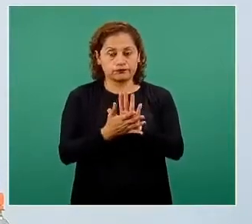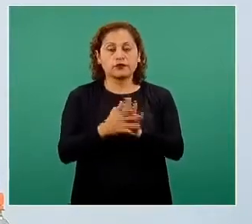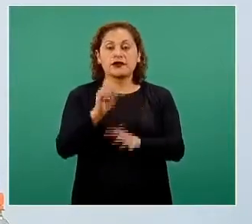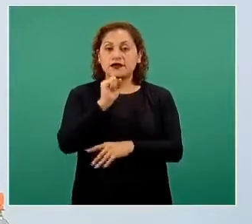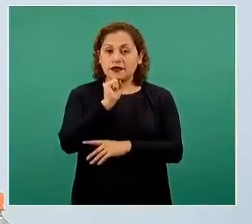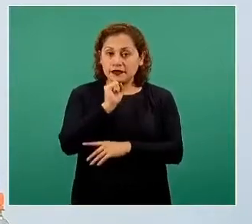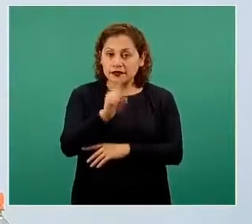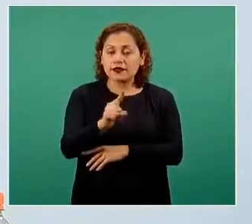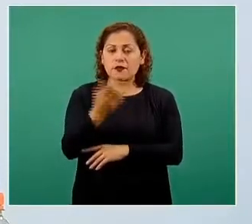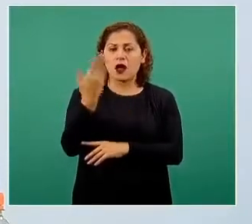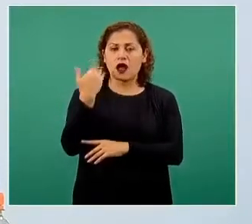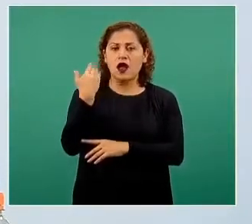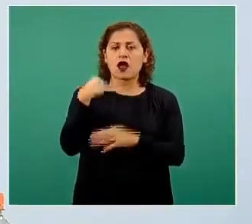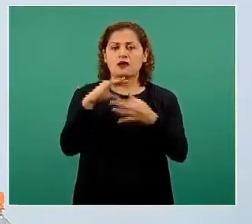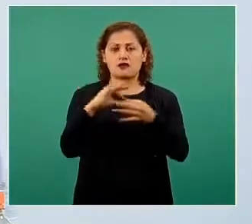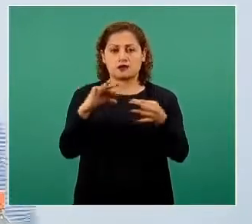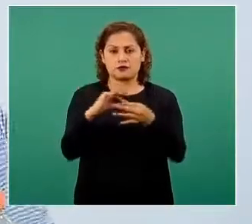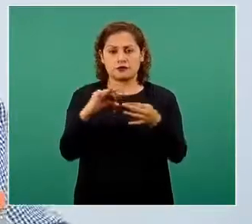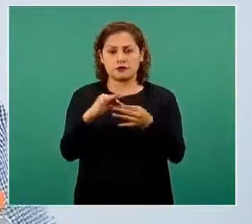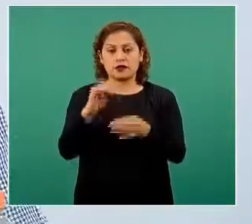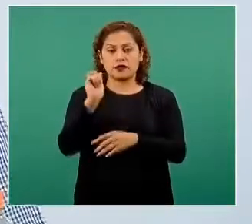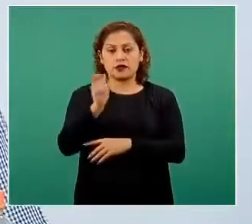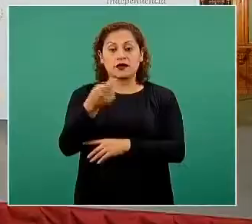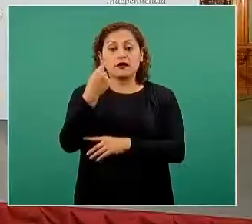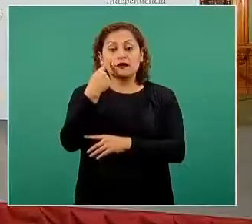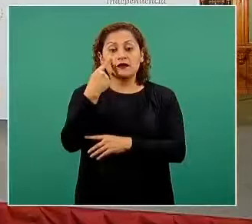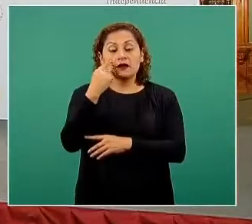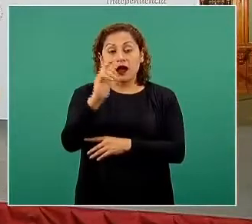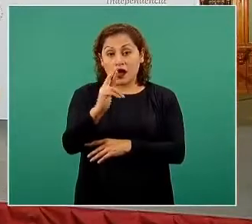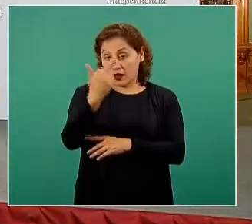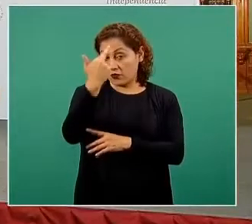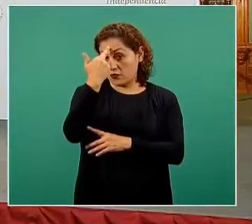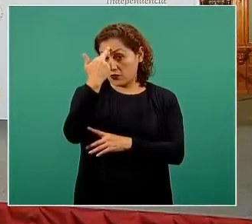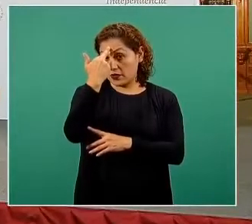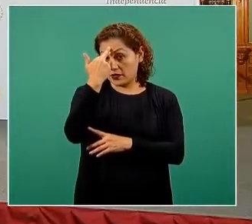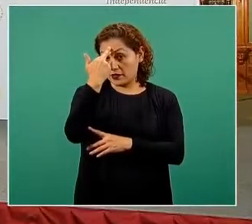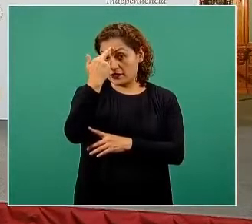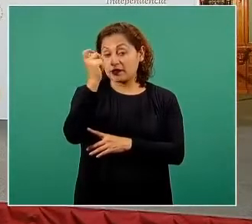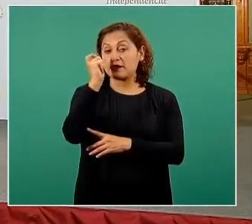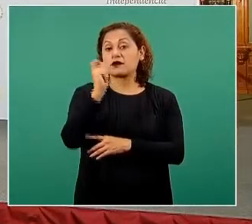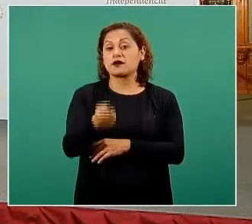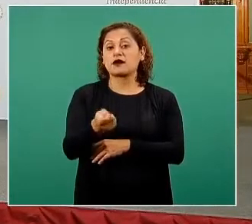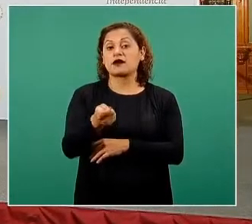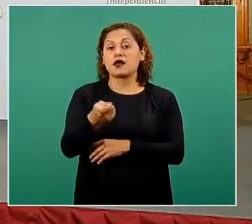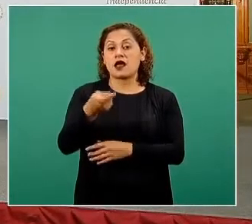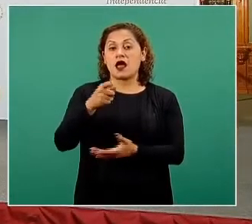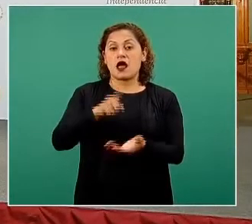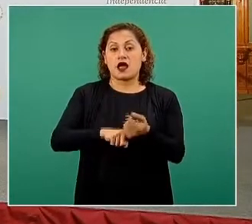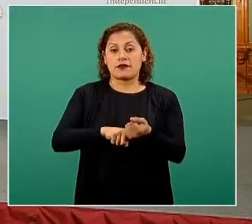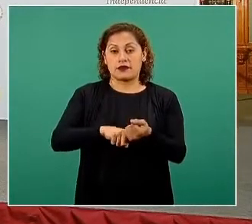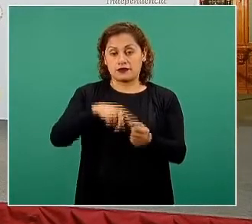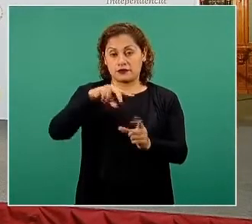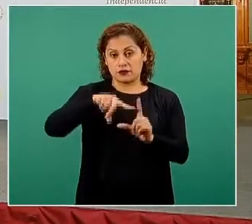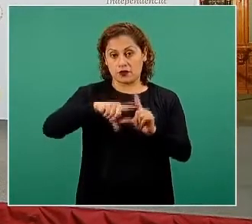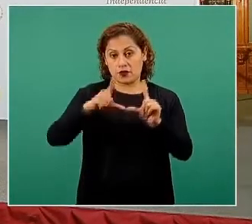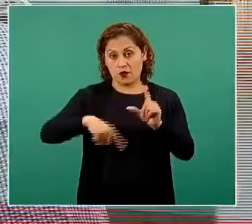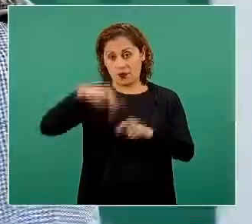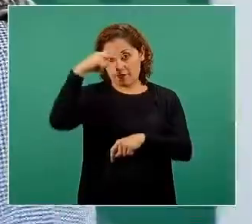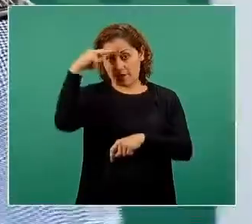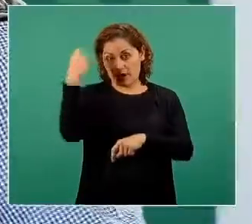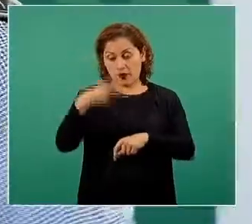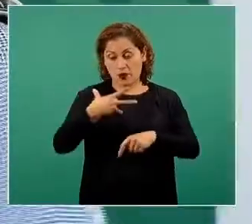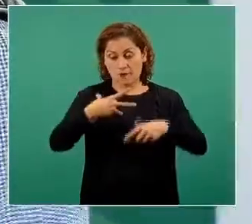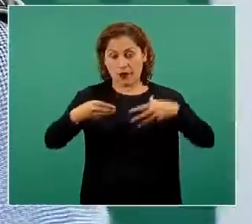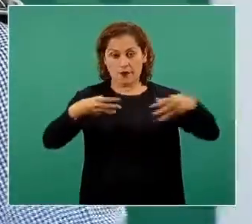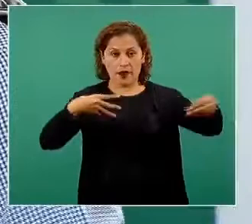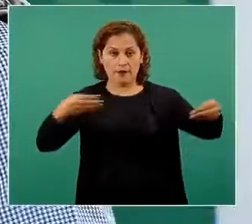en ocasiones anteriores recordemos que la epidemia en México está regionalizada es